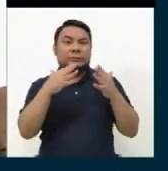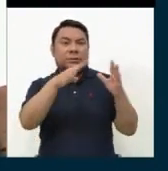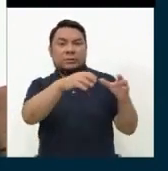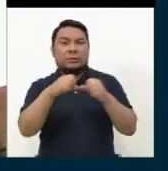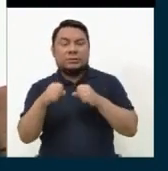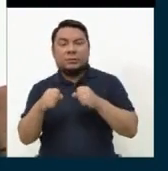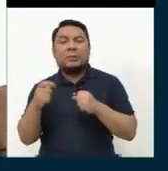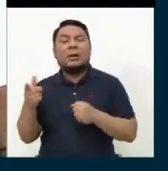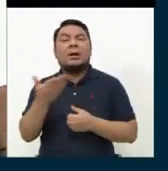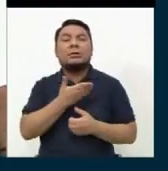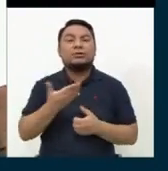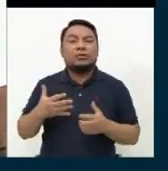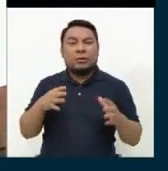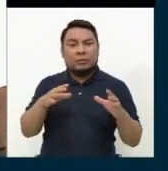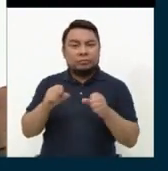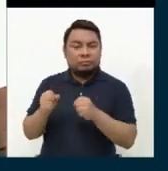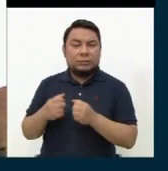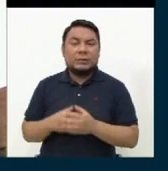favor del Estado.